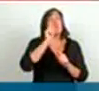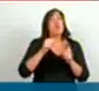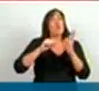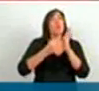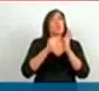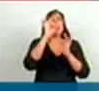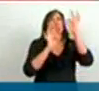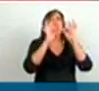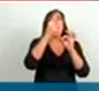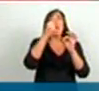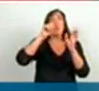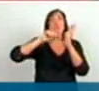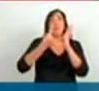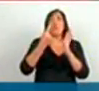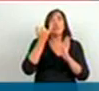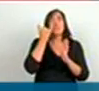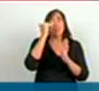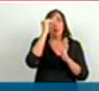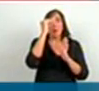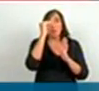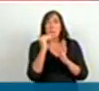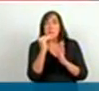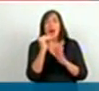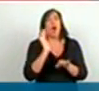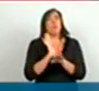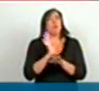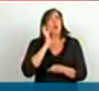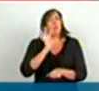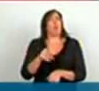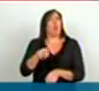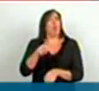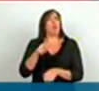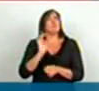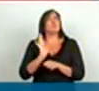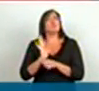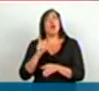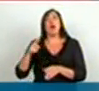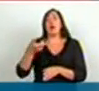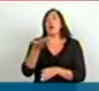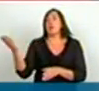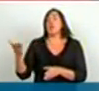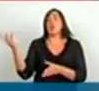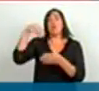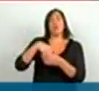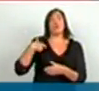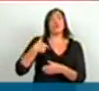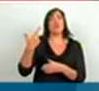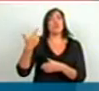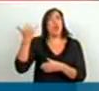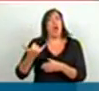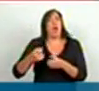en un punto significa un crecimiento en materia de inclusión social sin